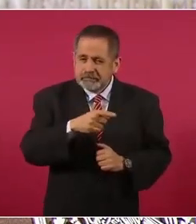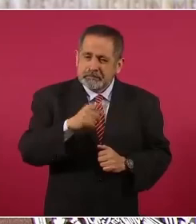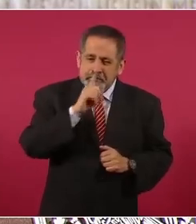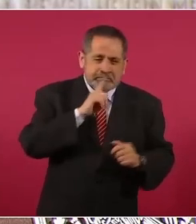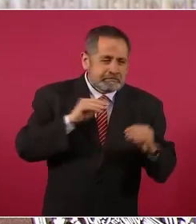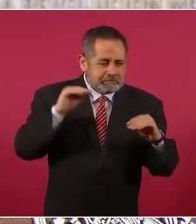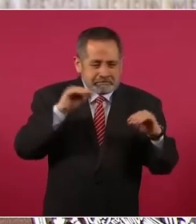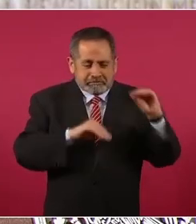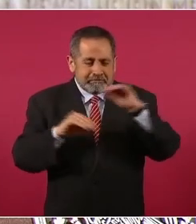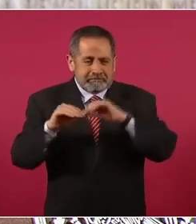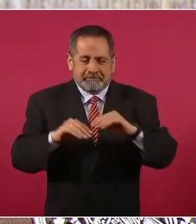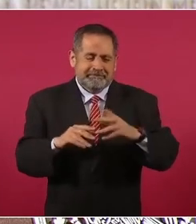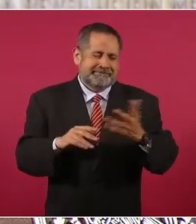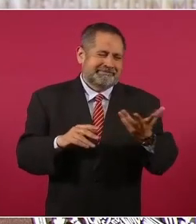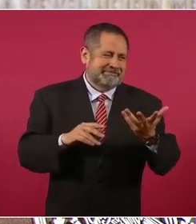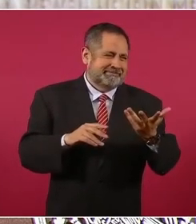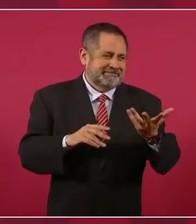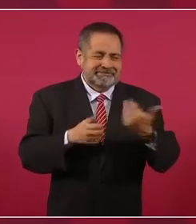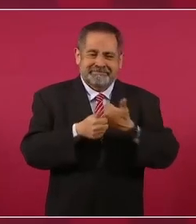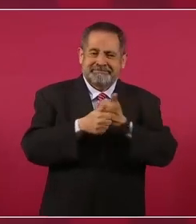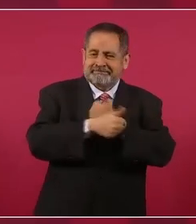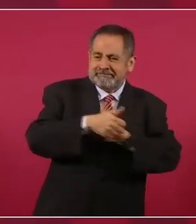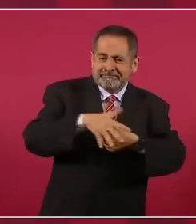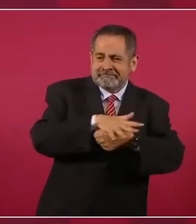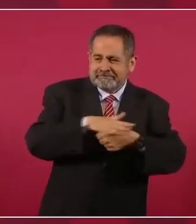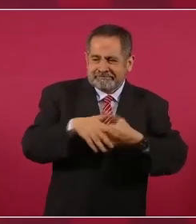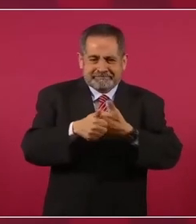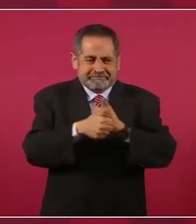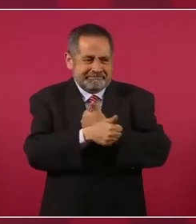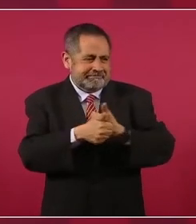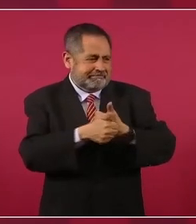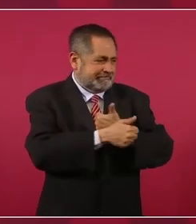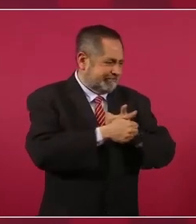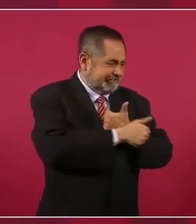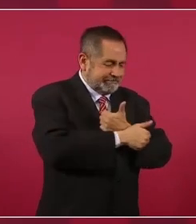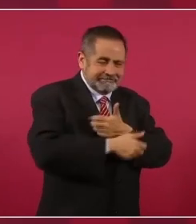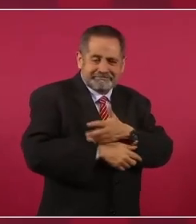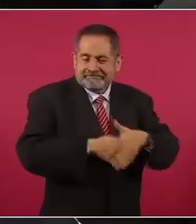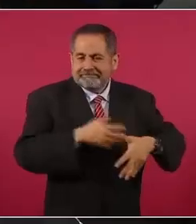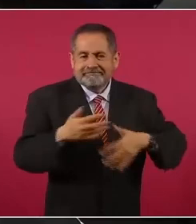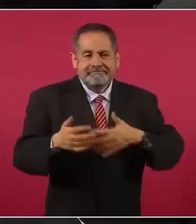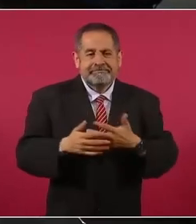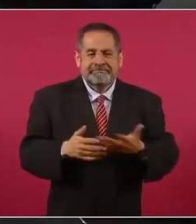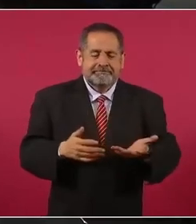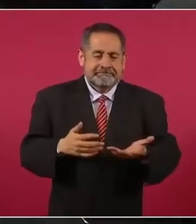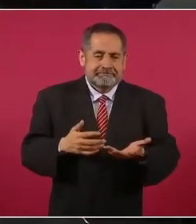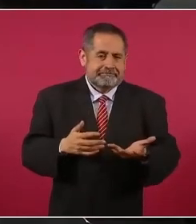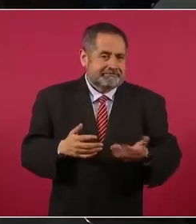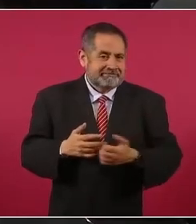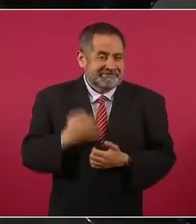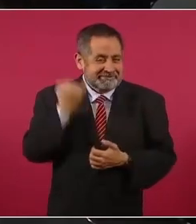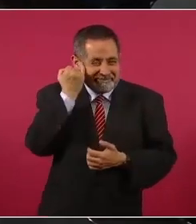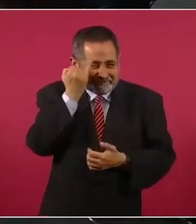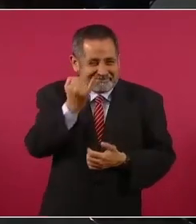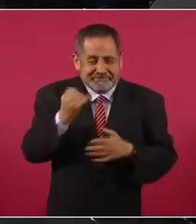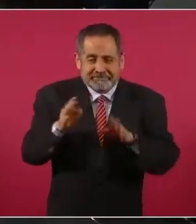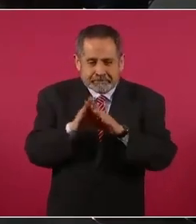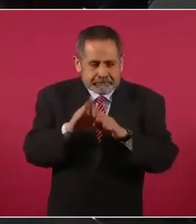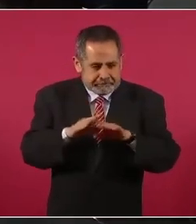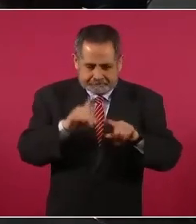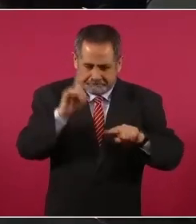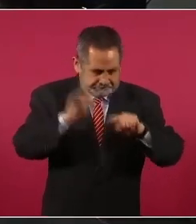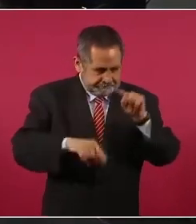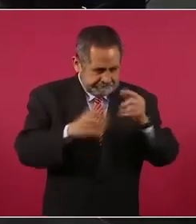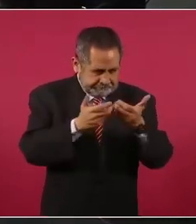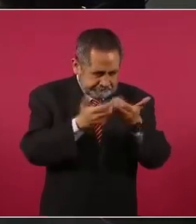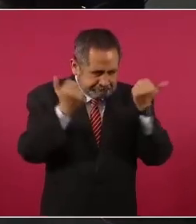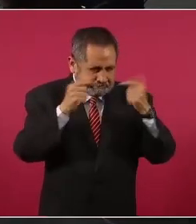descubrir